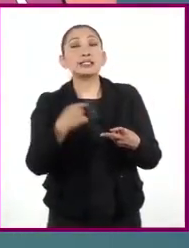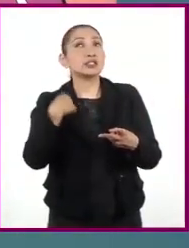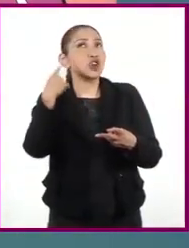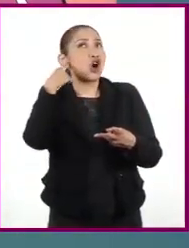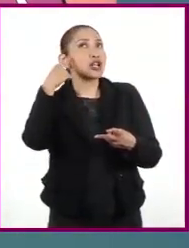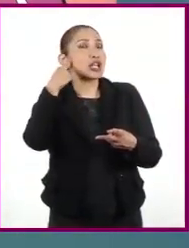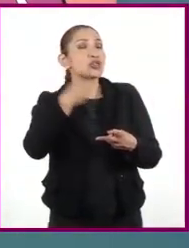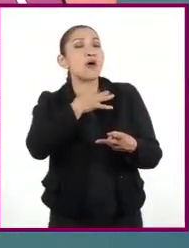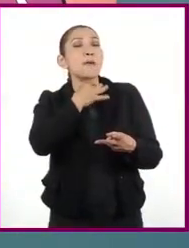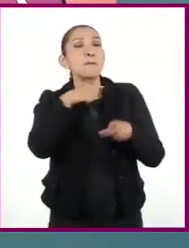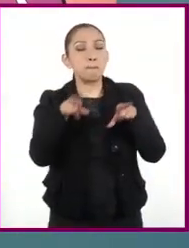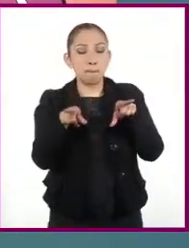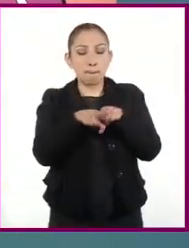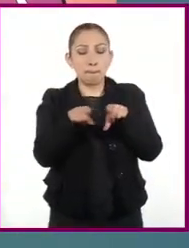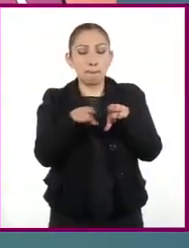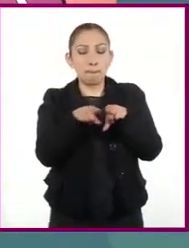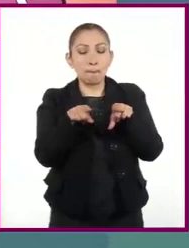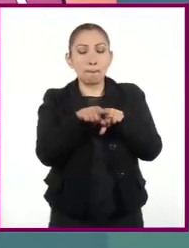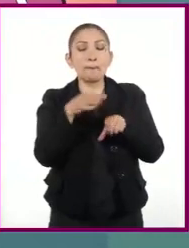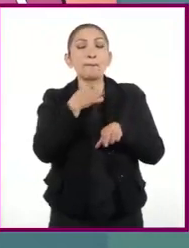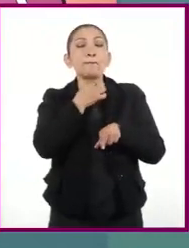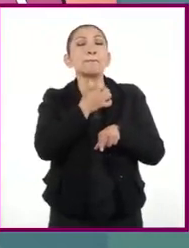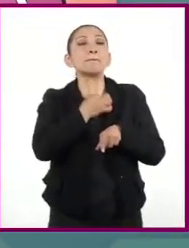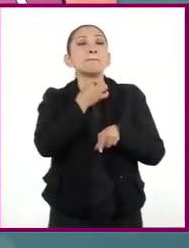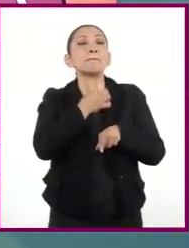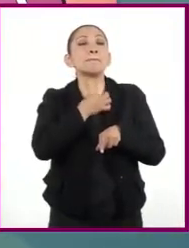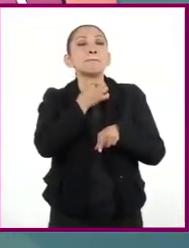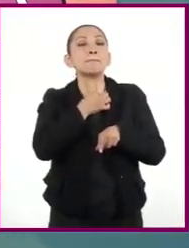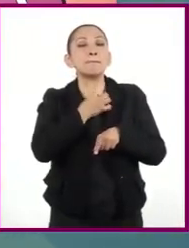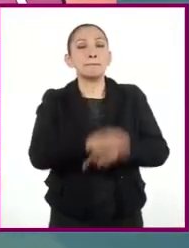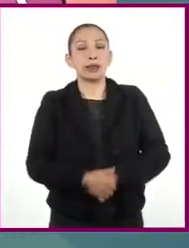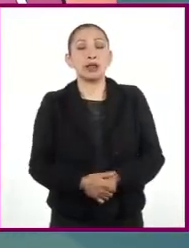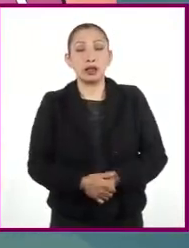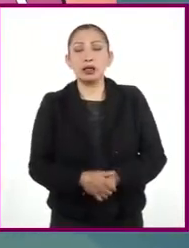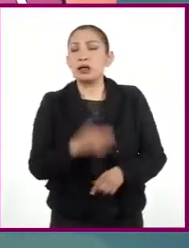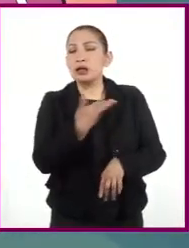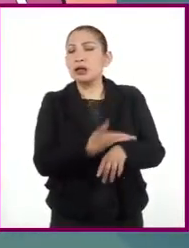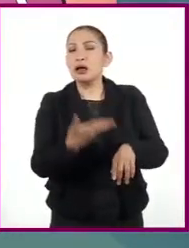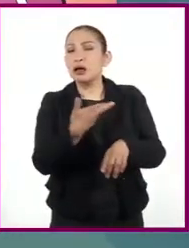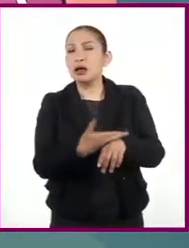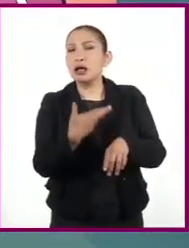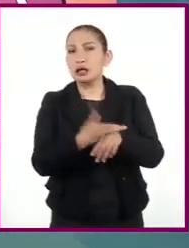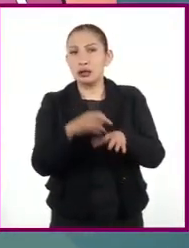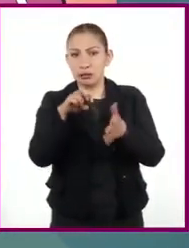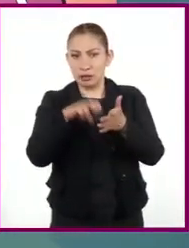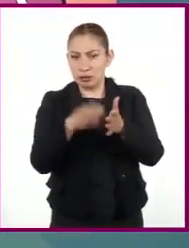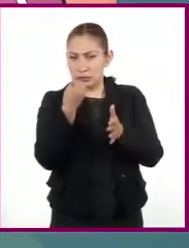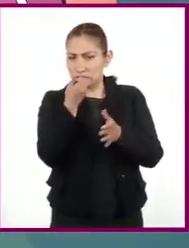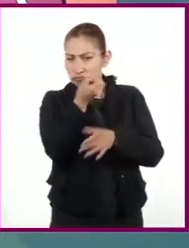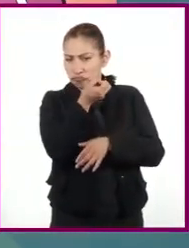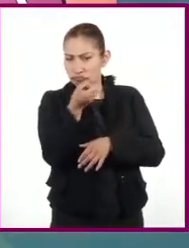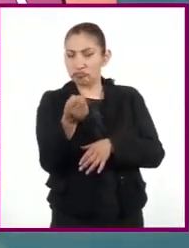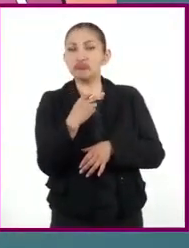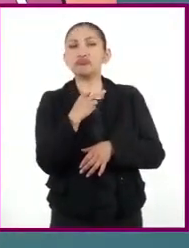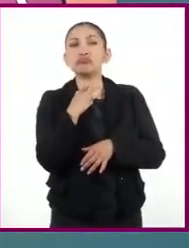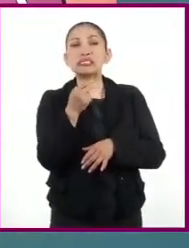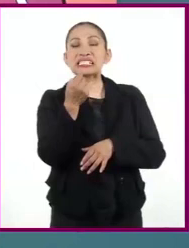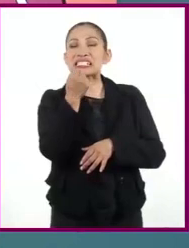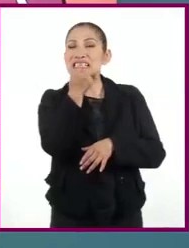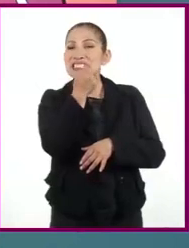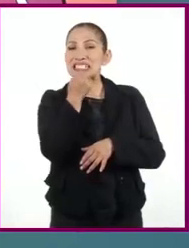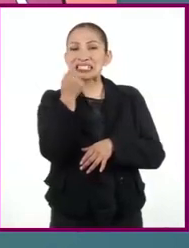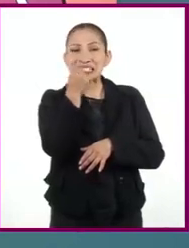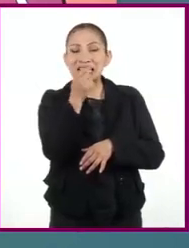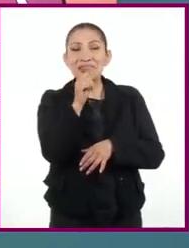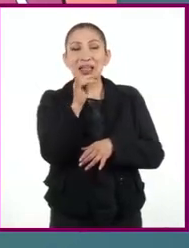sonidos por las cuerdas vocales que se encuentran en la laringe. El proceso de la correcta articulación involucra los dientes,